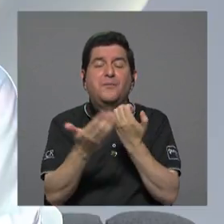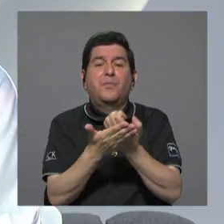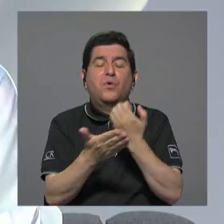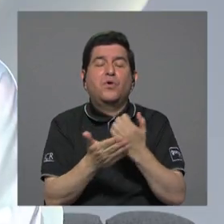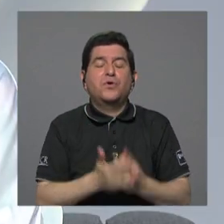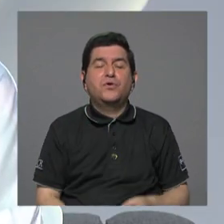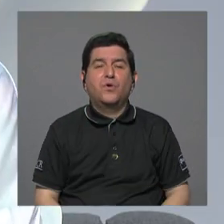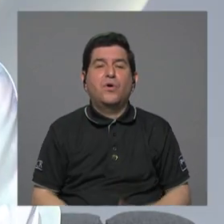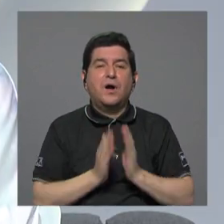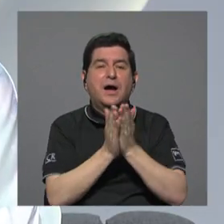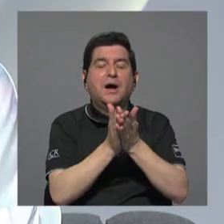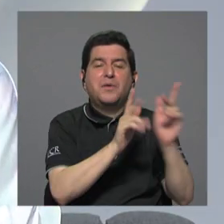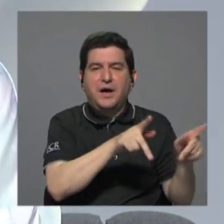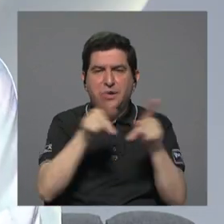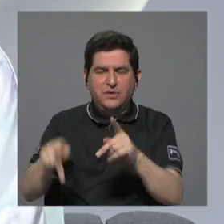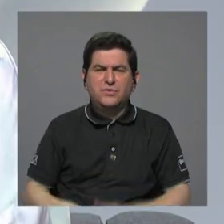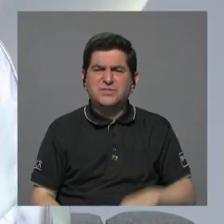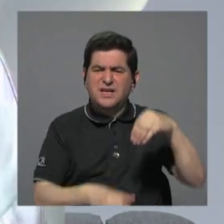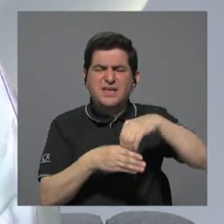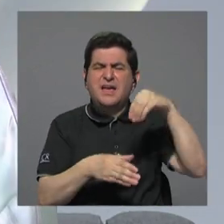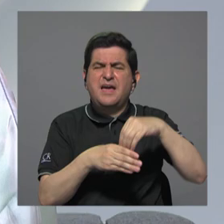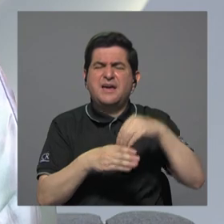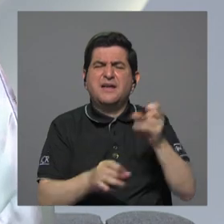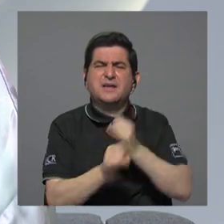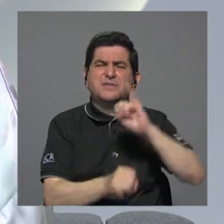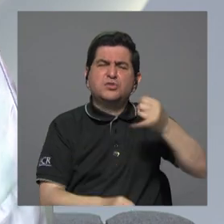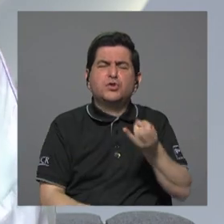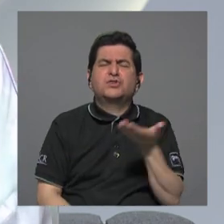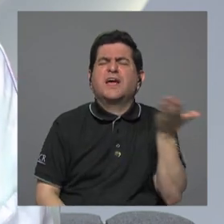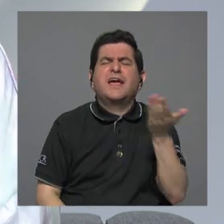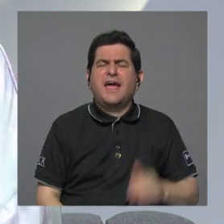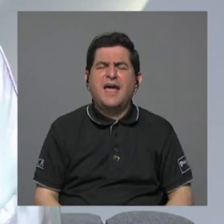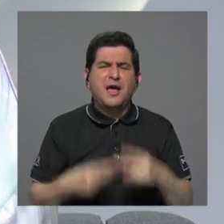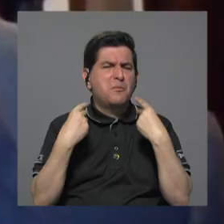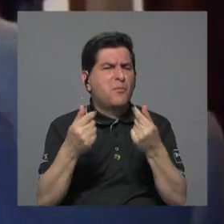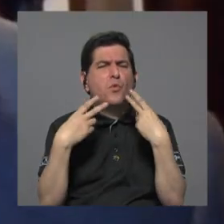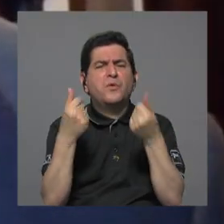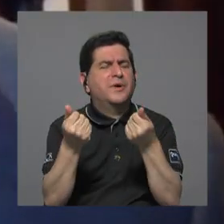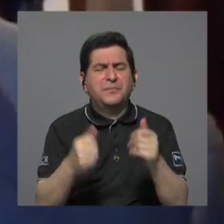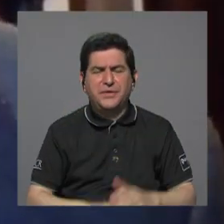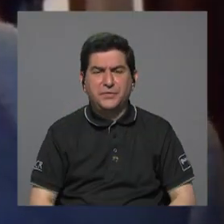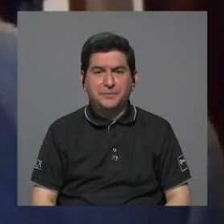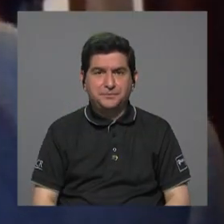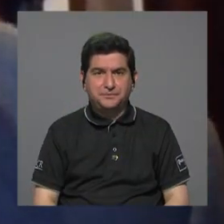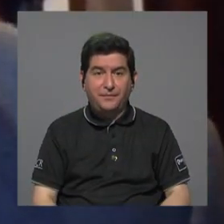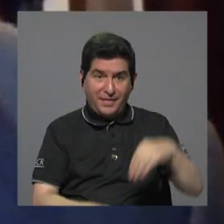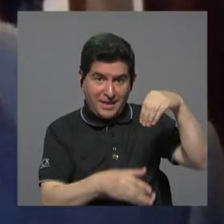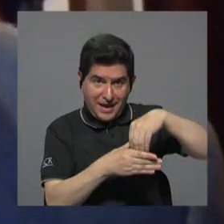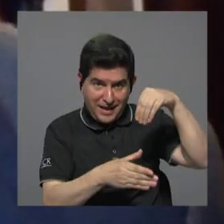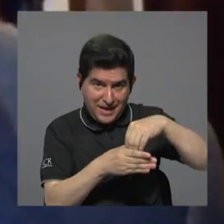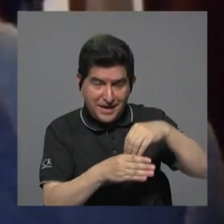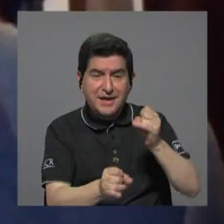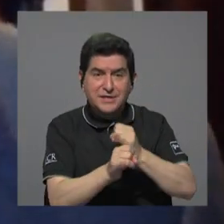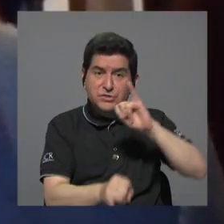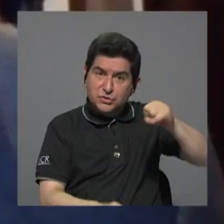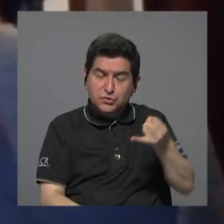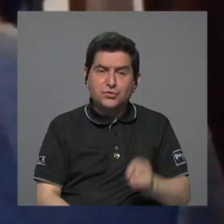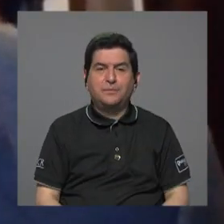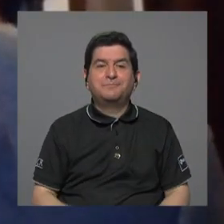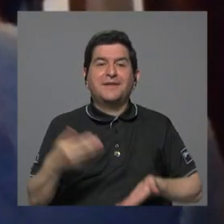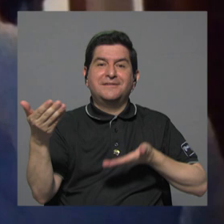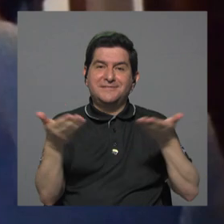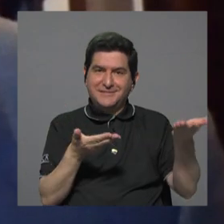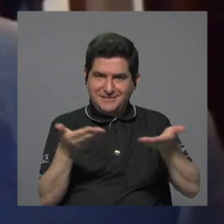¿qué es lo que le genera ingresos entonces a Japdeva David Gursón muy rápidamente? bueno lo que le genera ingresos a Japdeva serían los